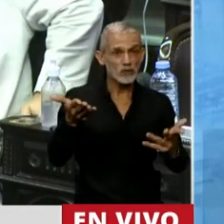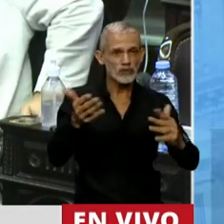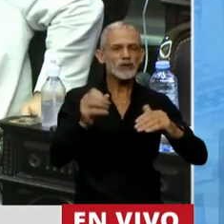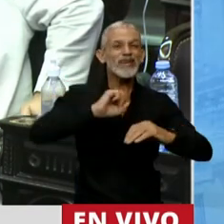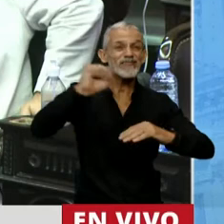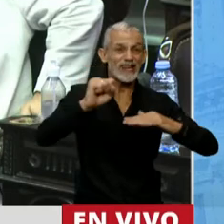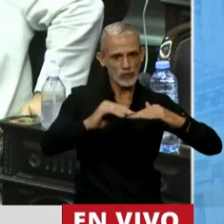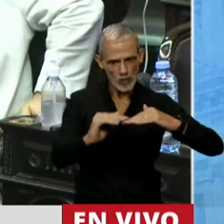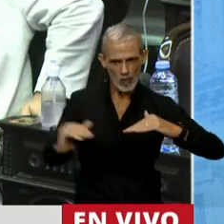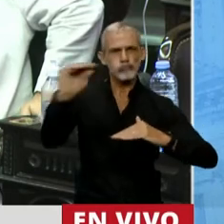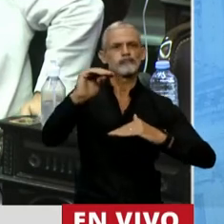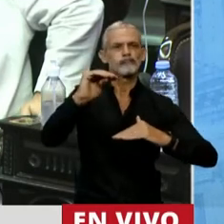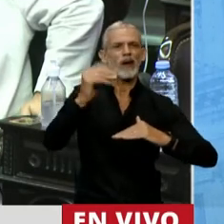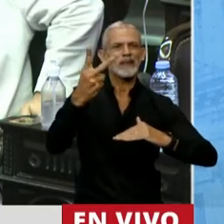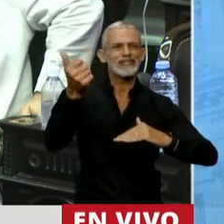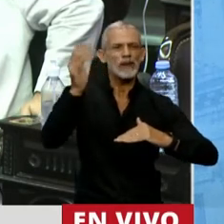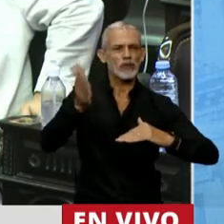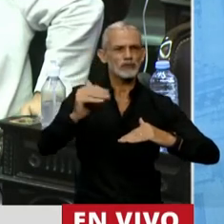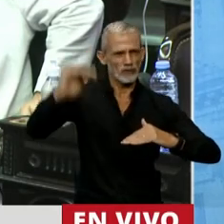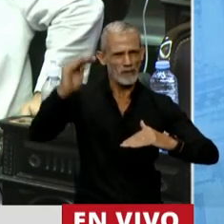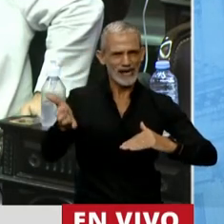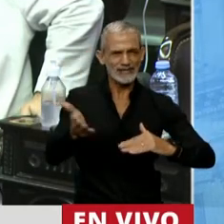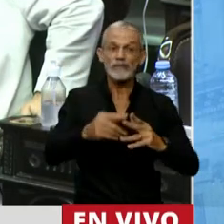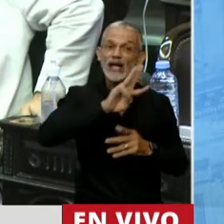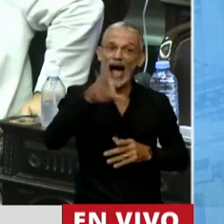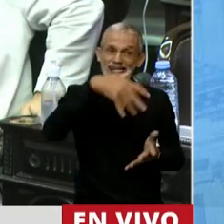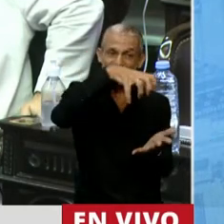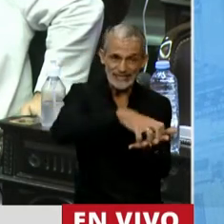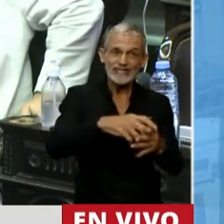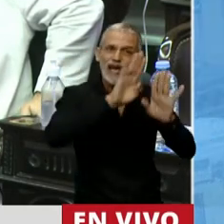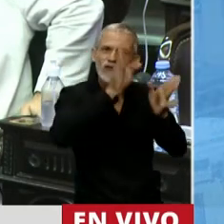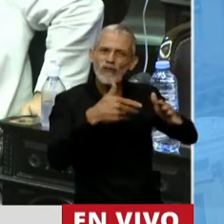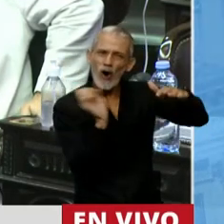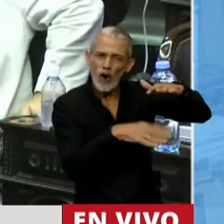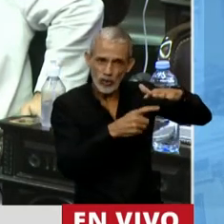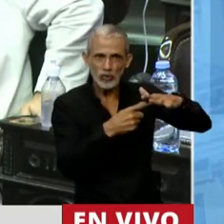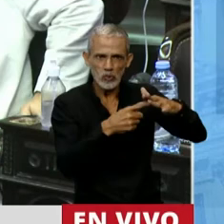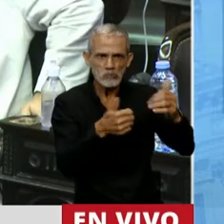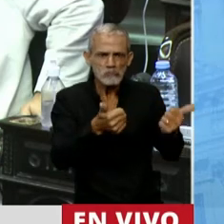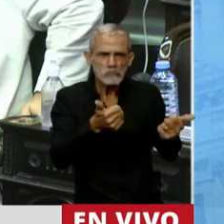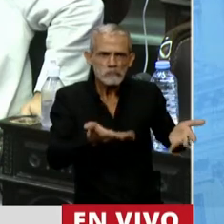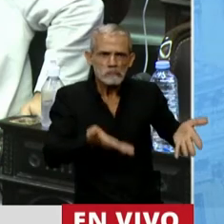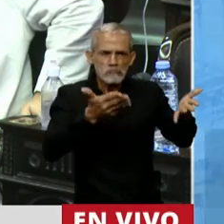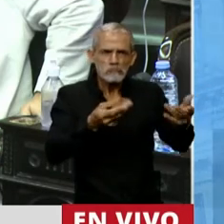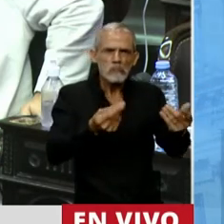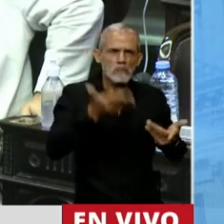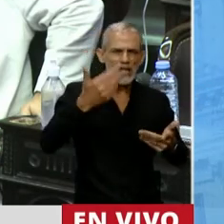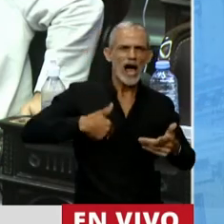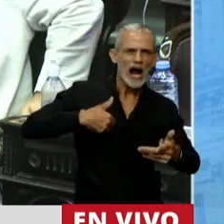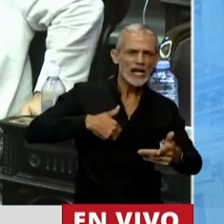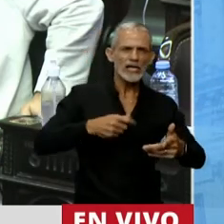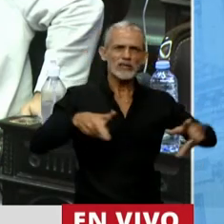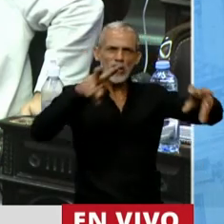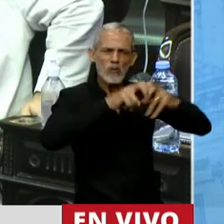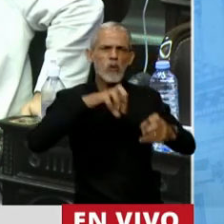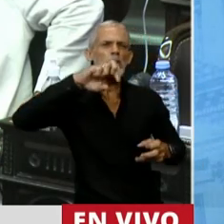a la inflación durante dicho periodo. Además, la ANSES y el Fondo de Garantía eran superhabitarios. La Argentina aumentó el Producto